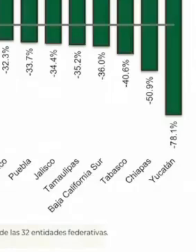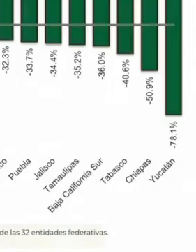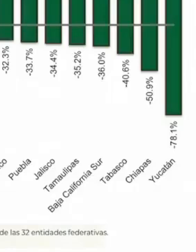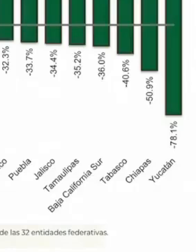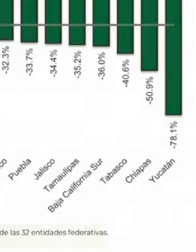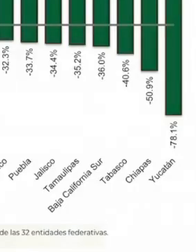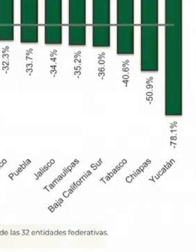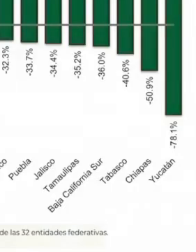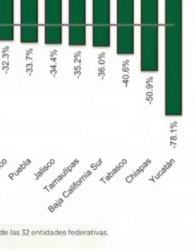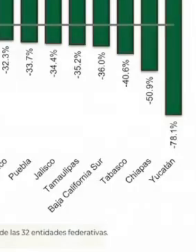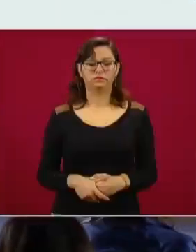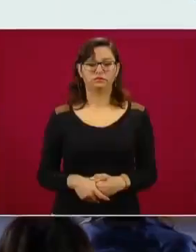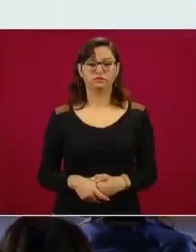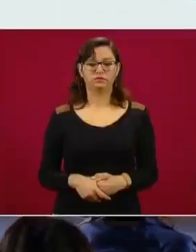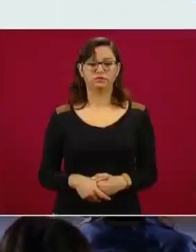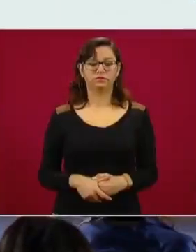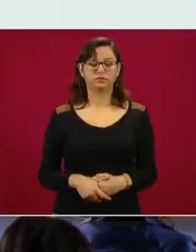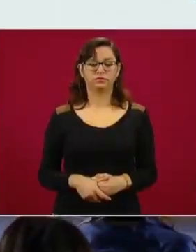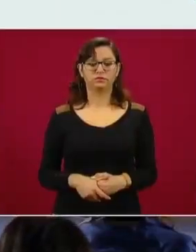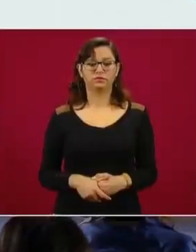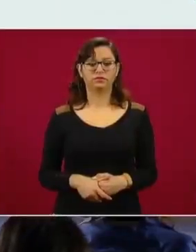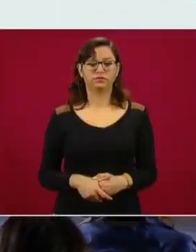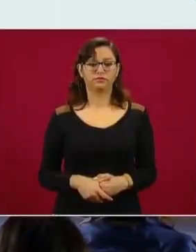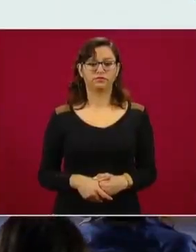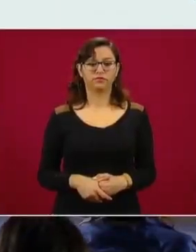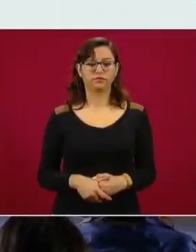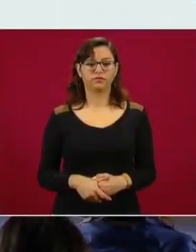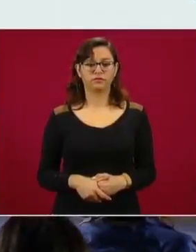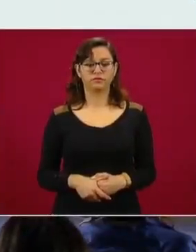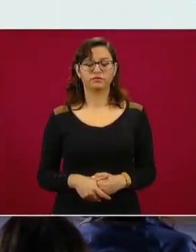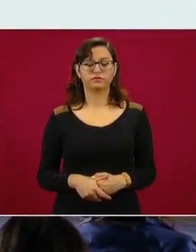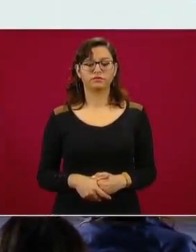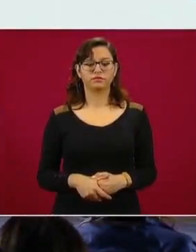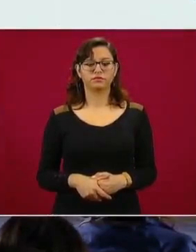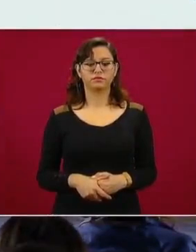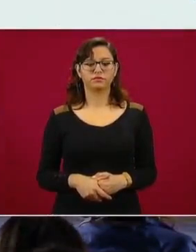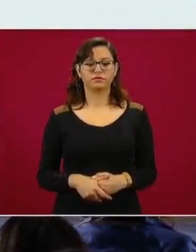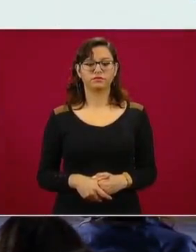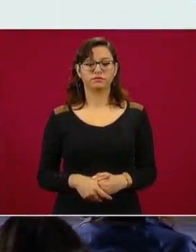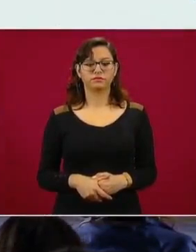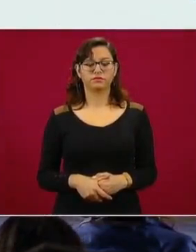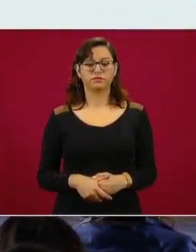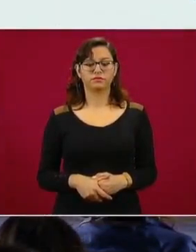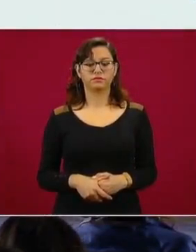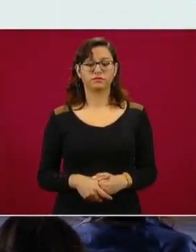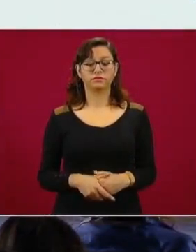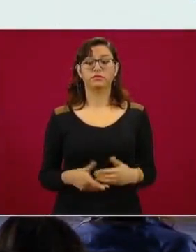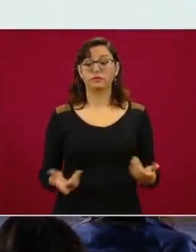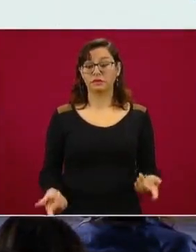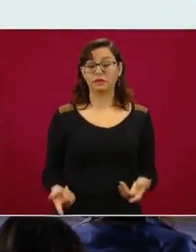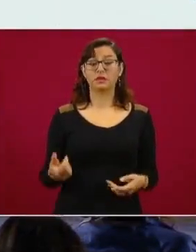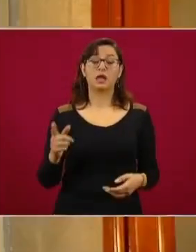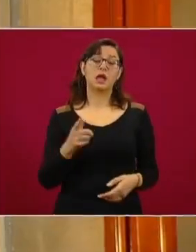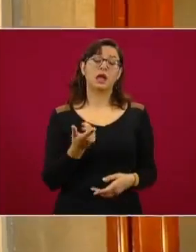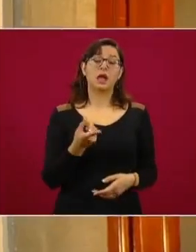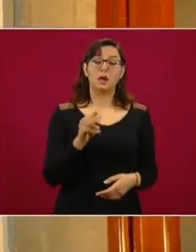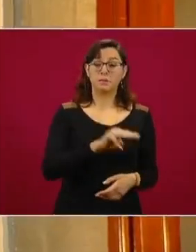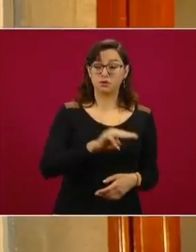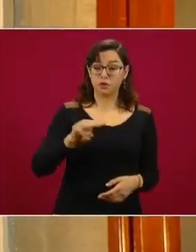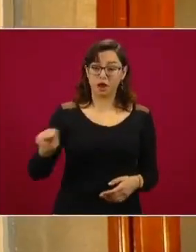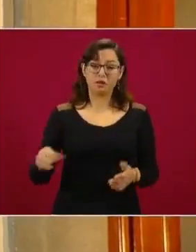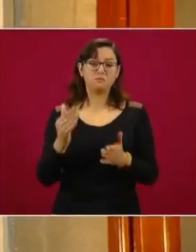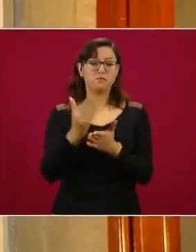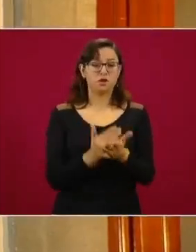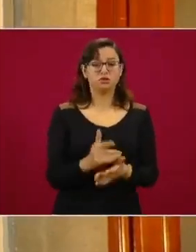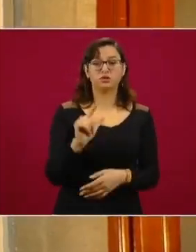19 por ciento, Chihuahua, Sinaloa, estados complicados, Michoacán menos 17 y adelante.